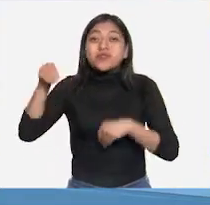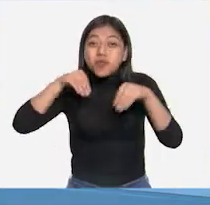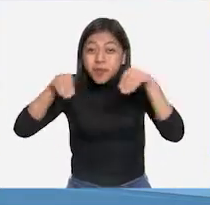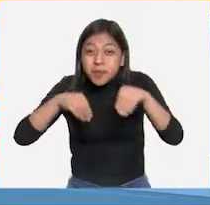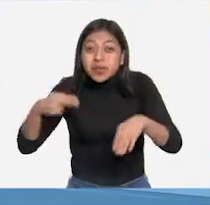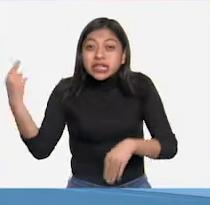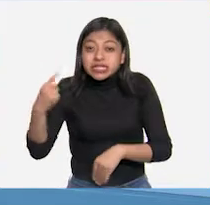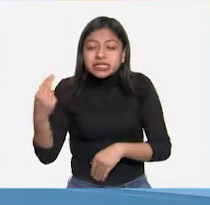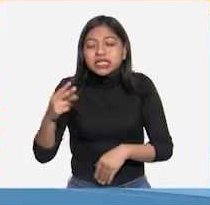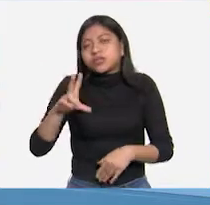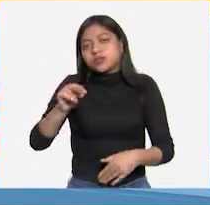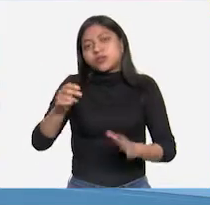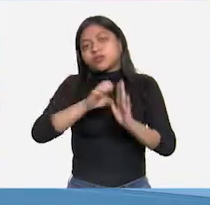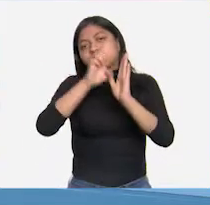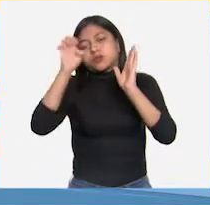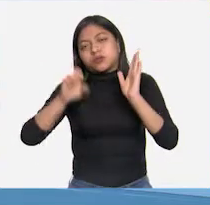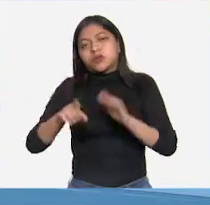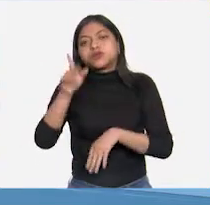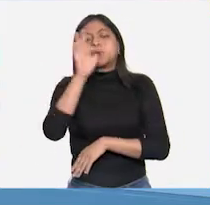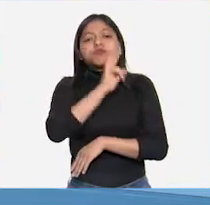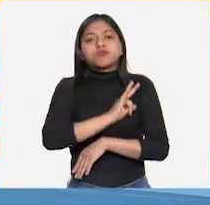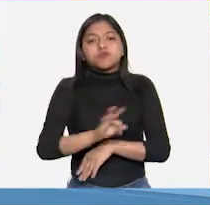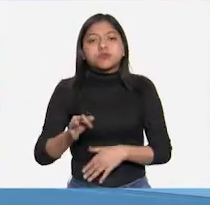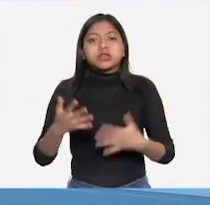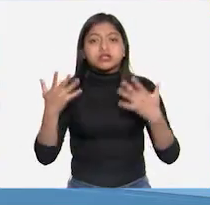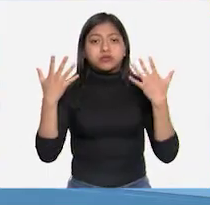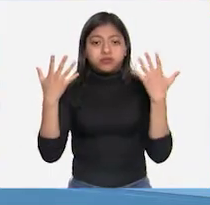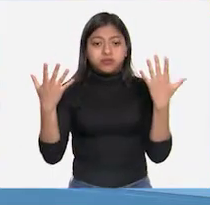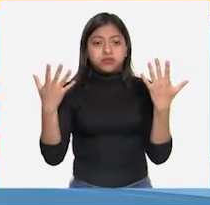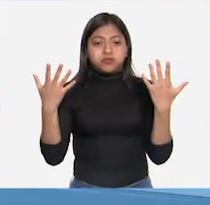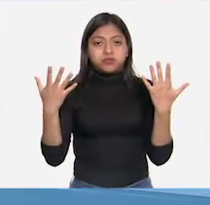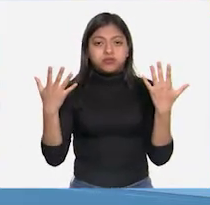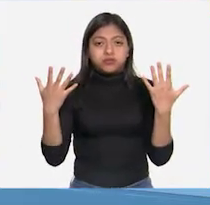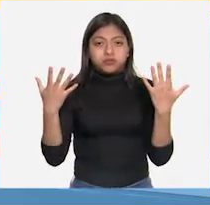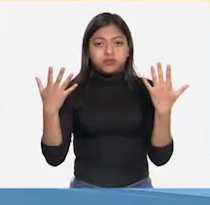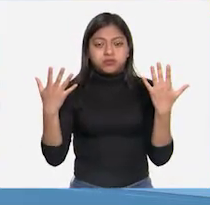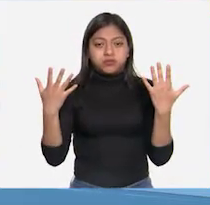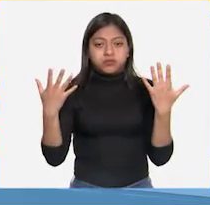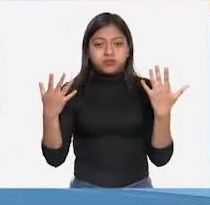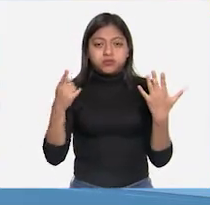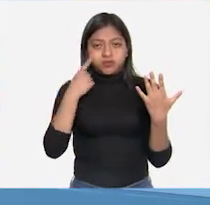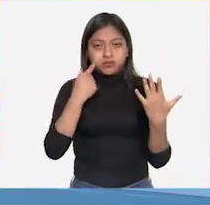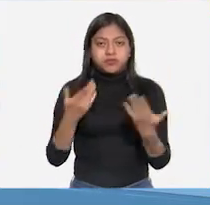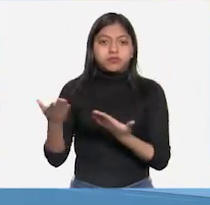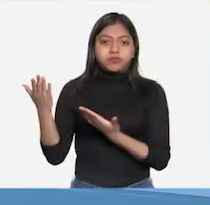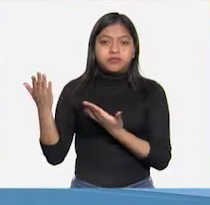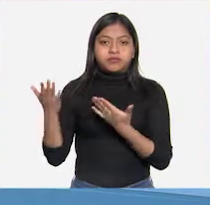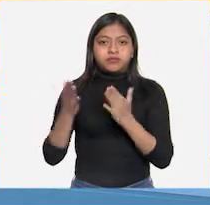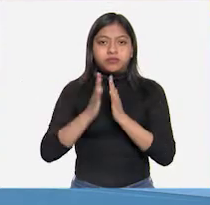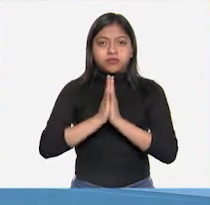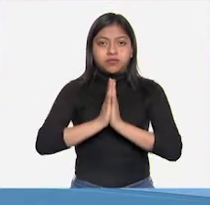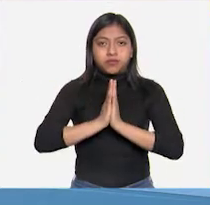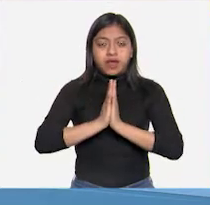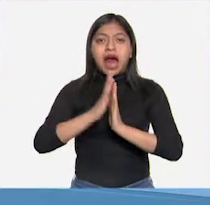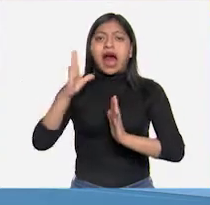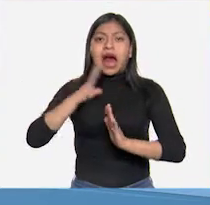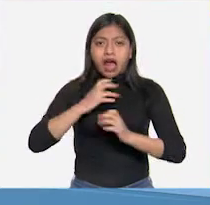Por ejemplo, podemos unir nuestras manos delante de nosotros y empujar.